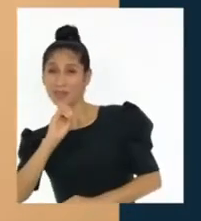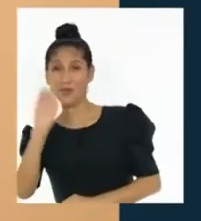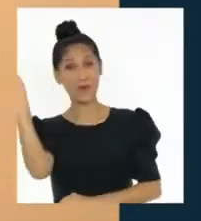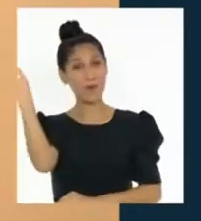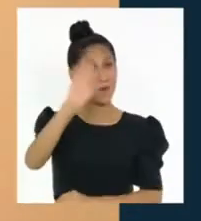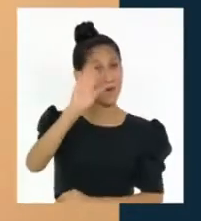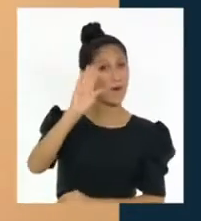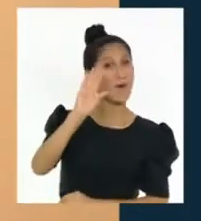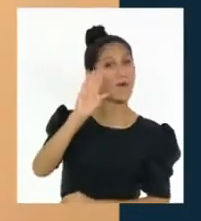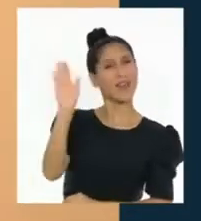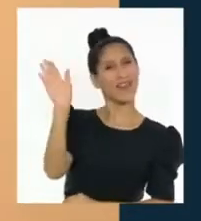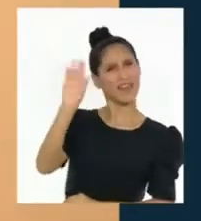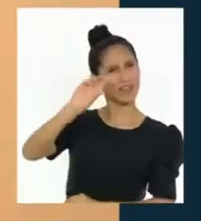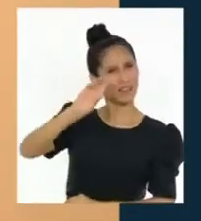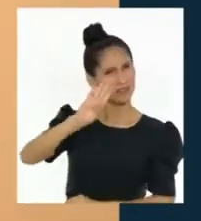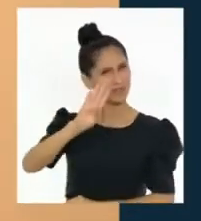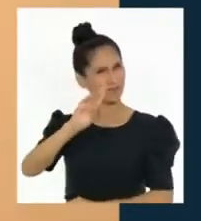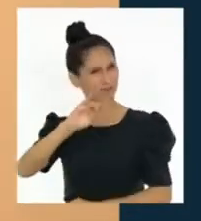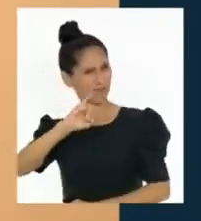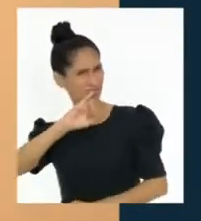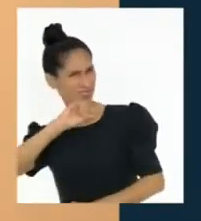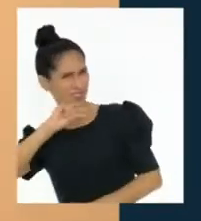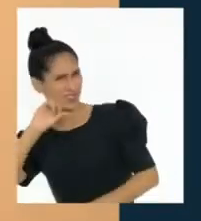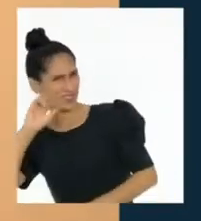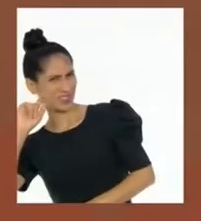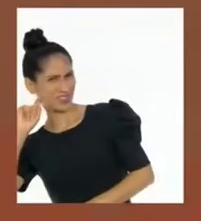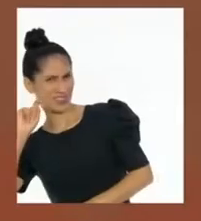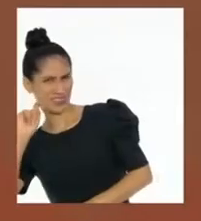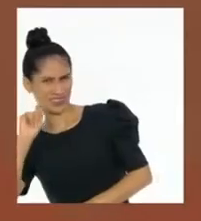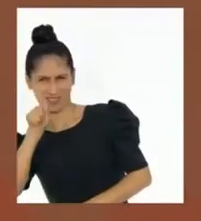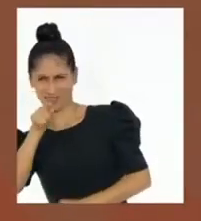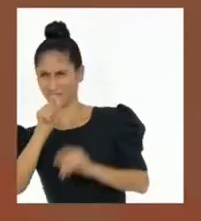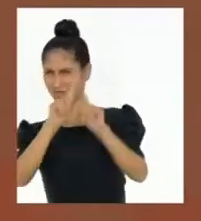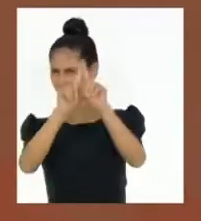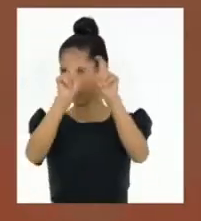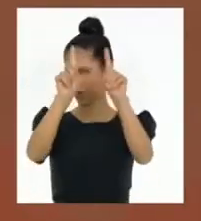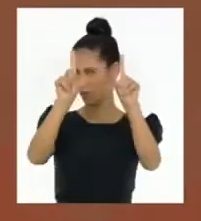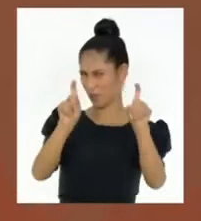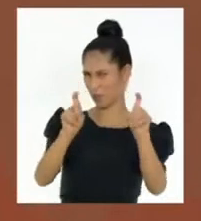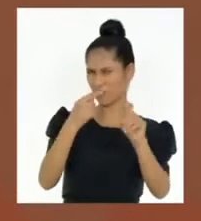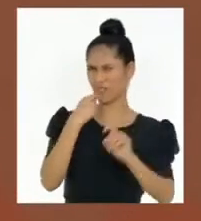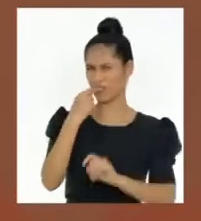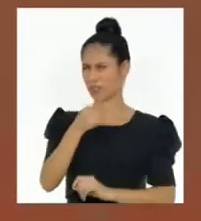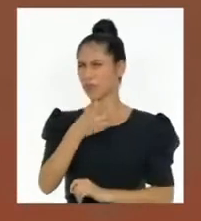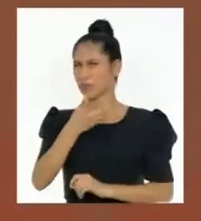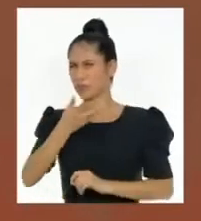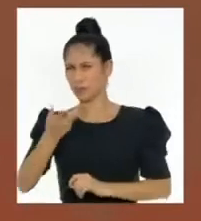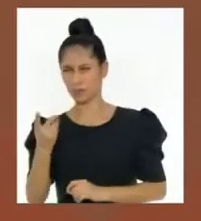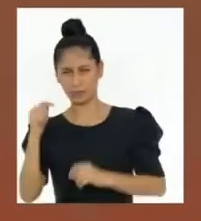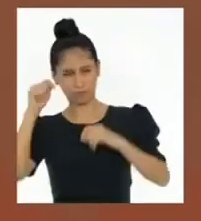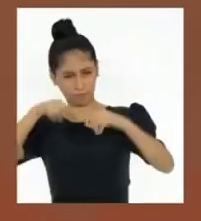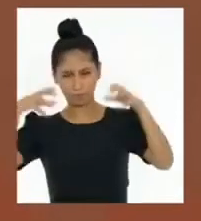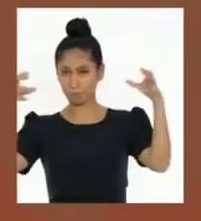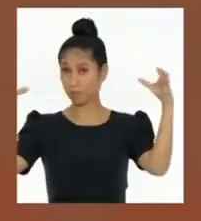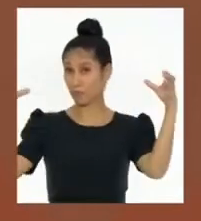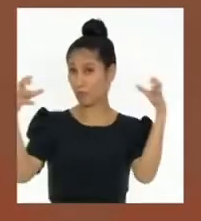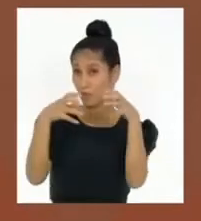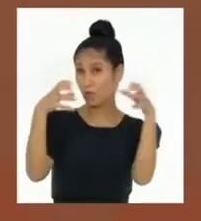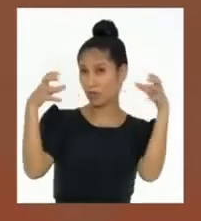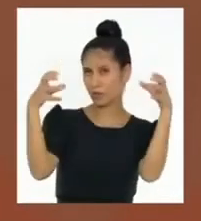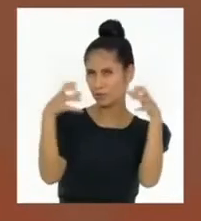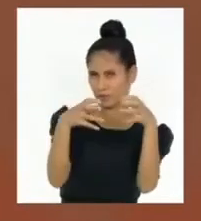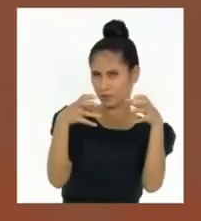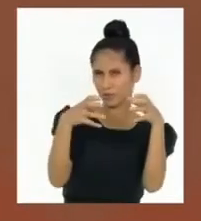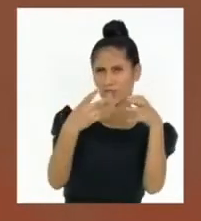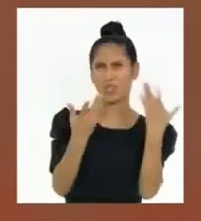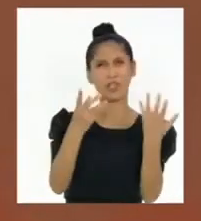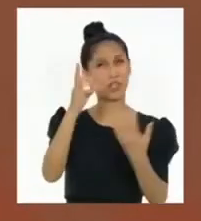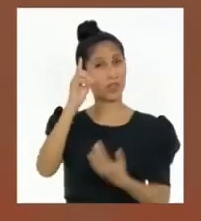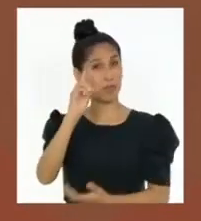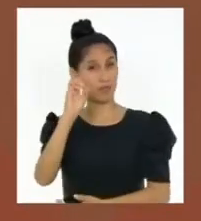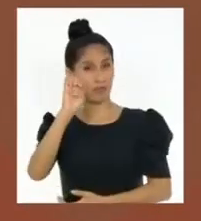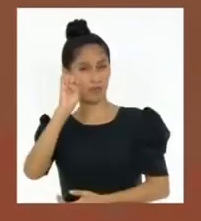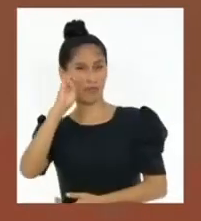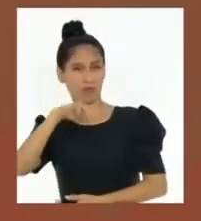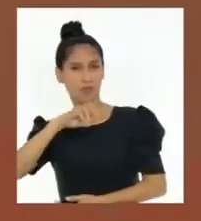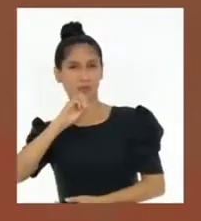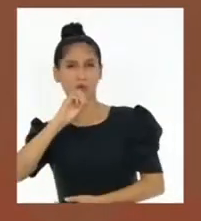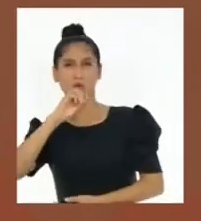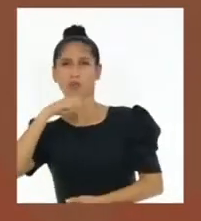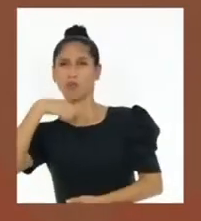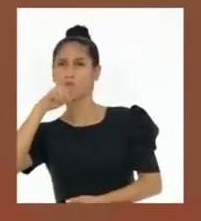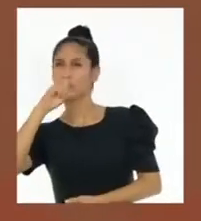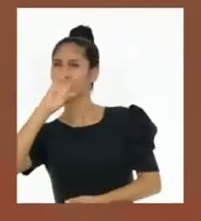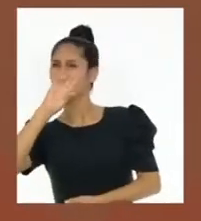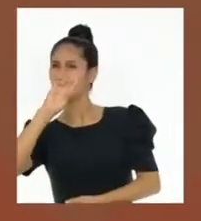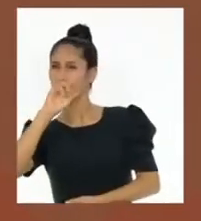Veo que están haciendo grandes preguntas. Solemos decir que una sociedad es democrática cuando su sistema político